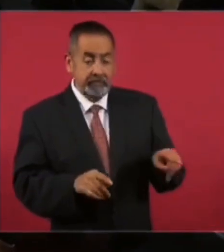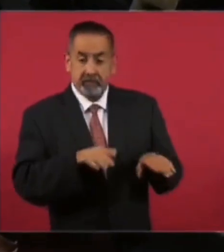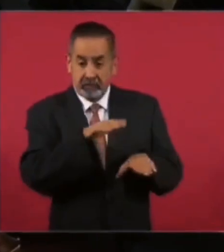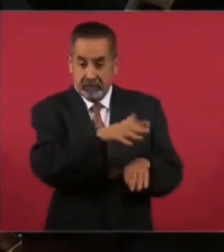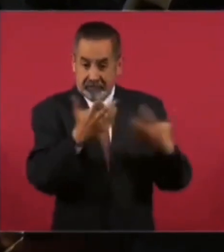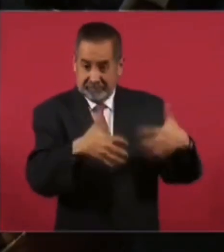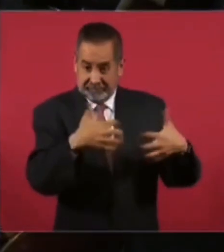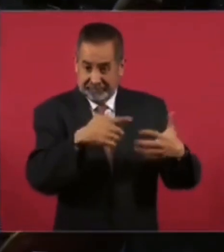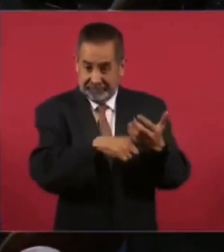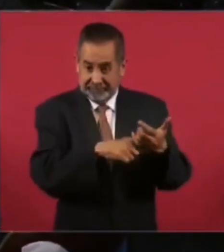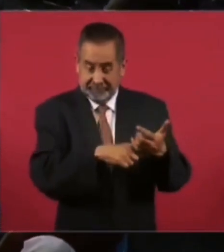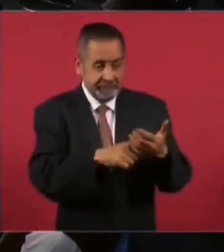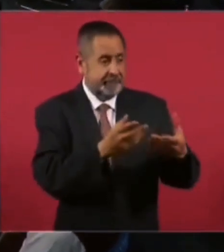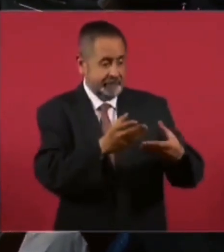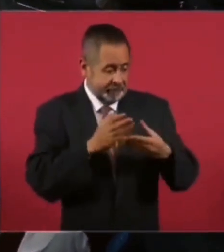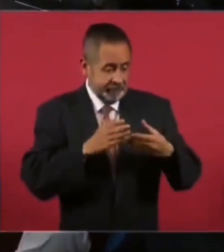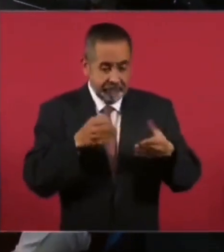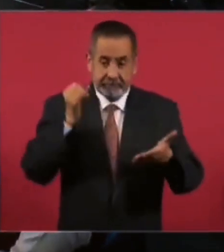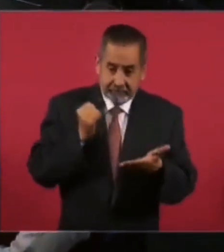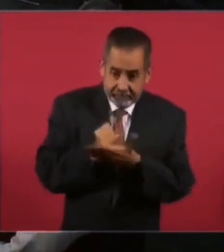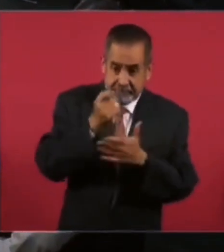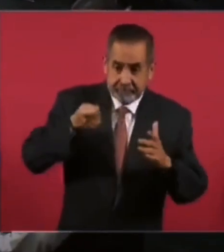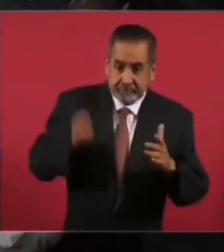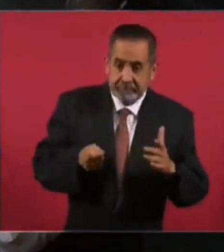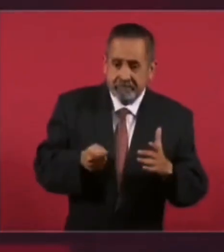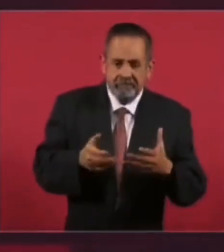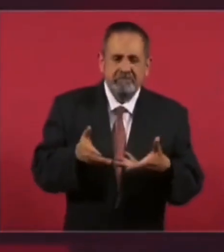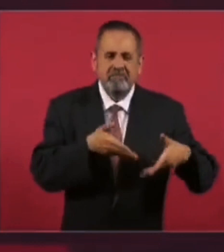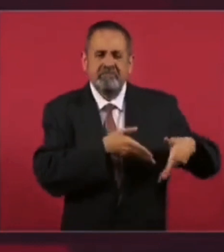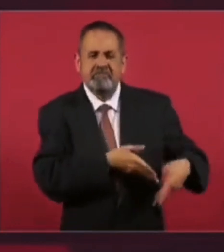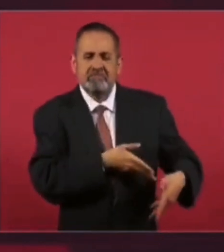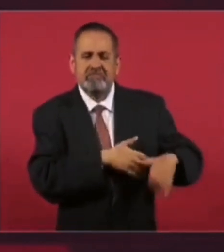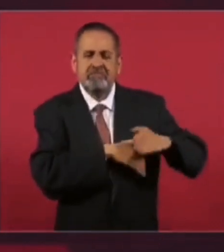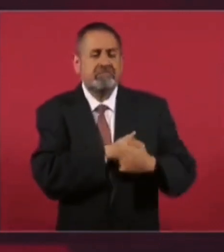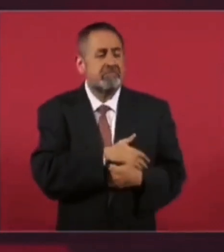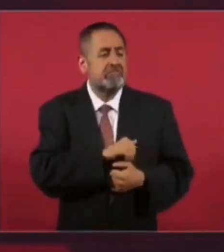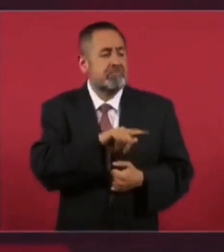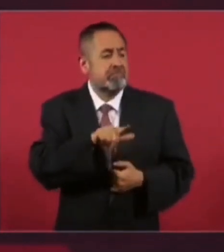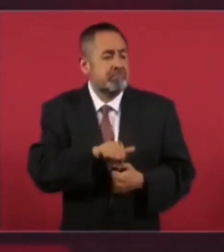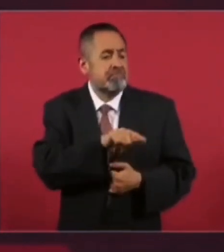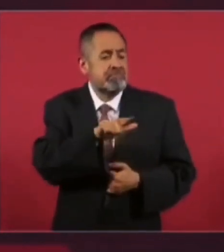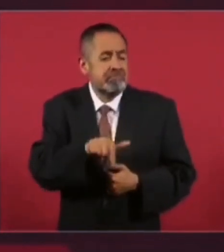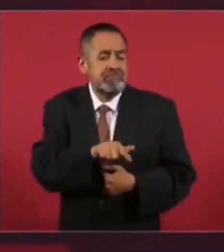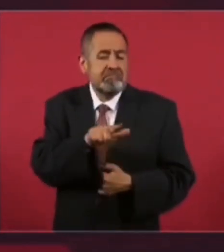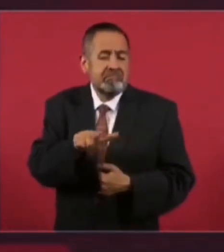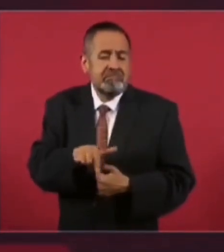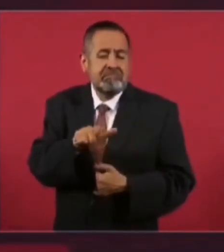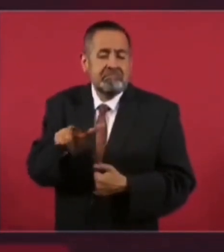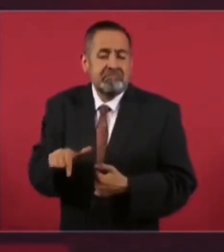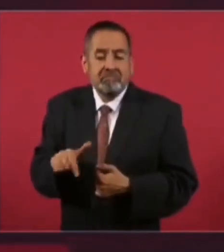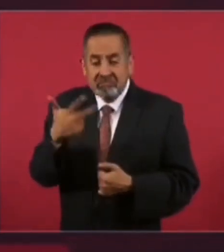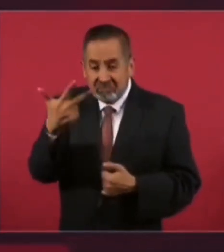con el expediente porque llegó ese expediente después